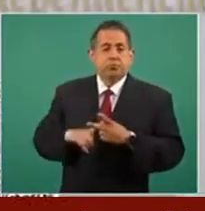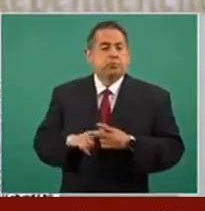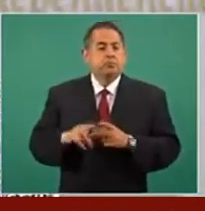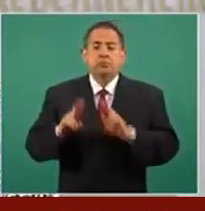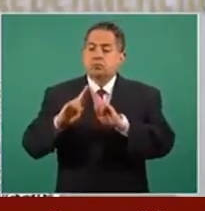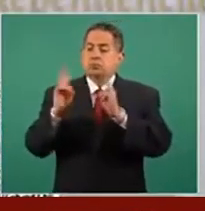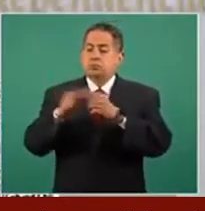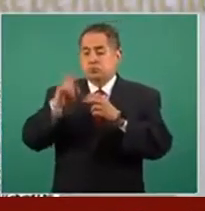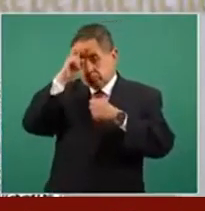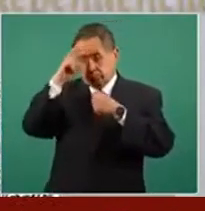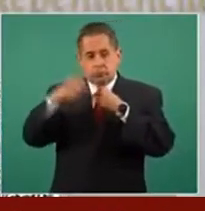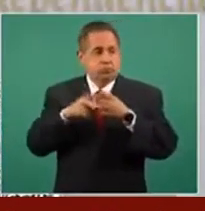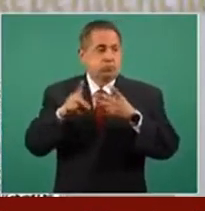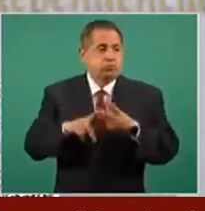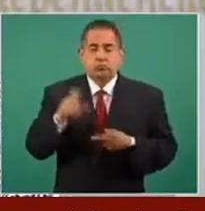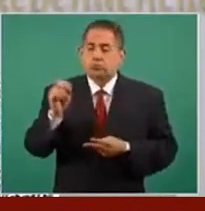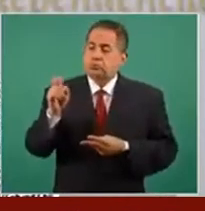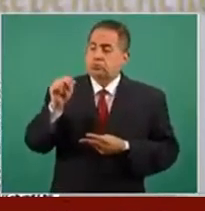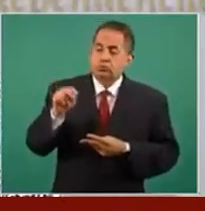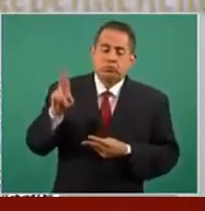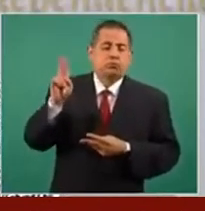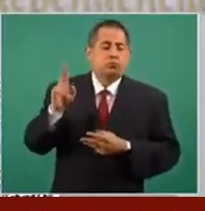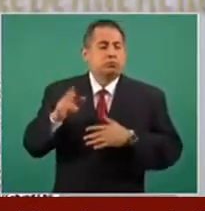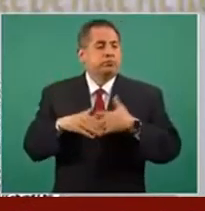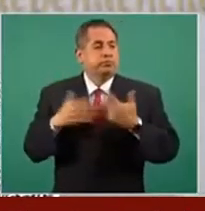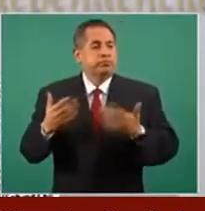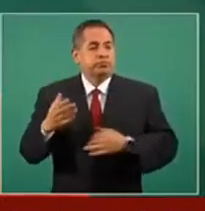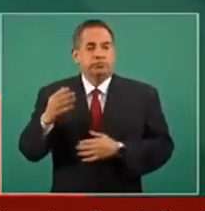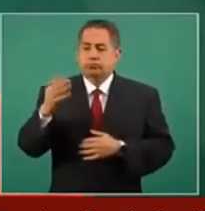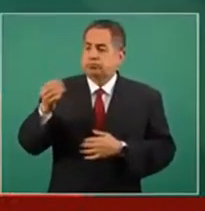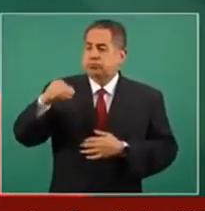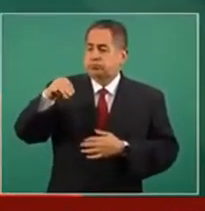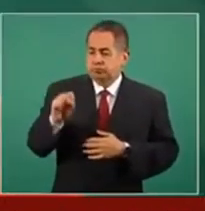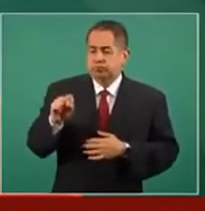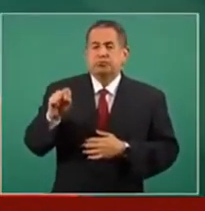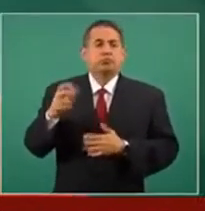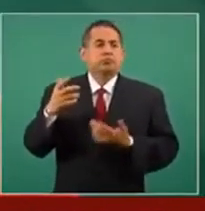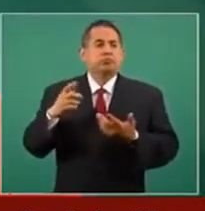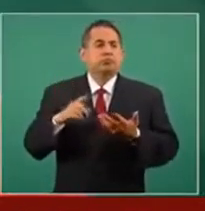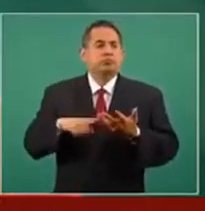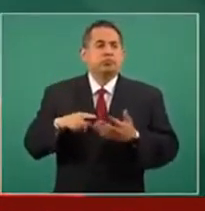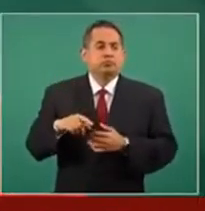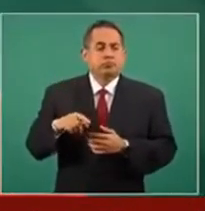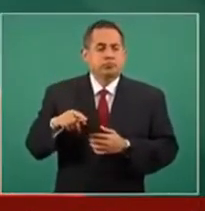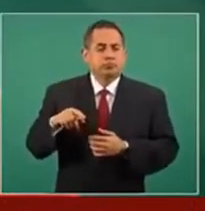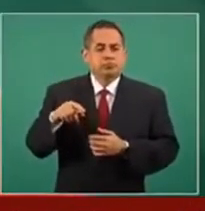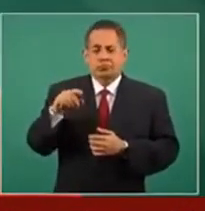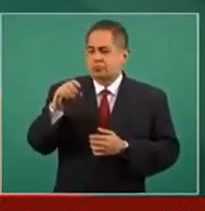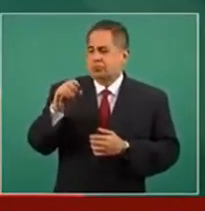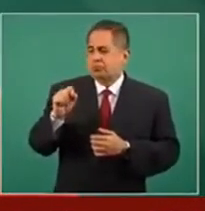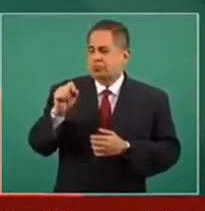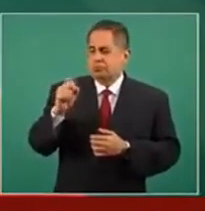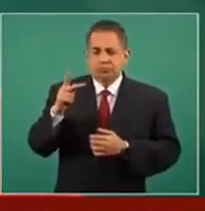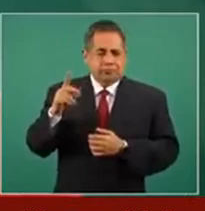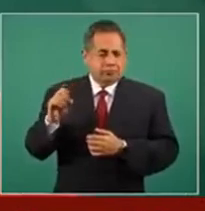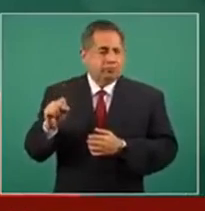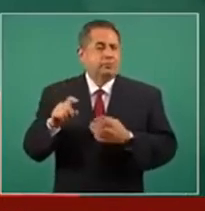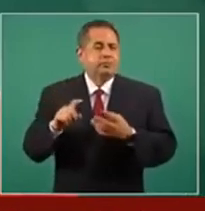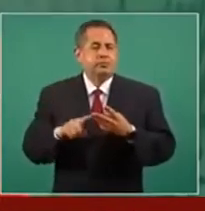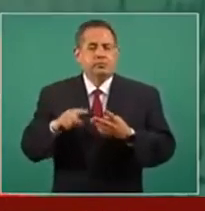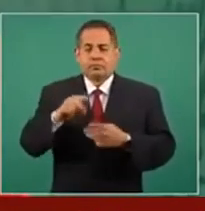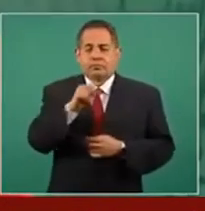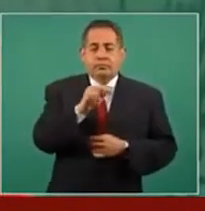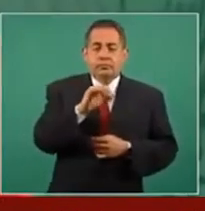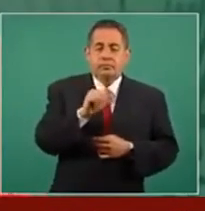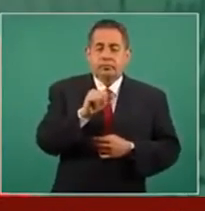Europea, la ONU, la Organización Mundial de la Salud, la OCDE, Nicolás Maduro,